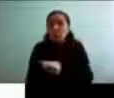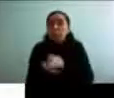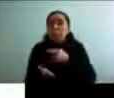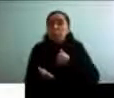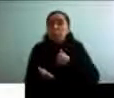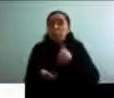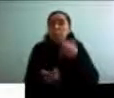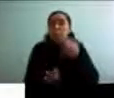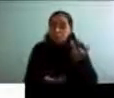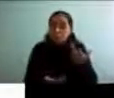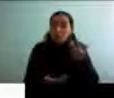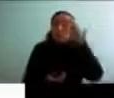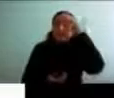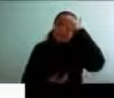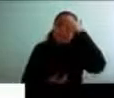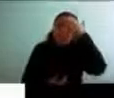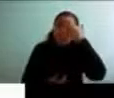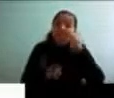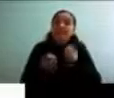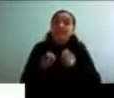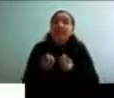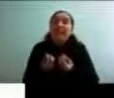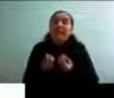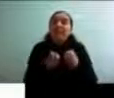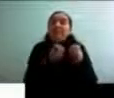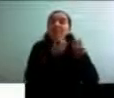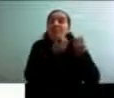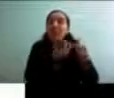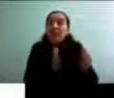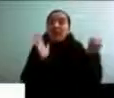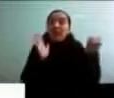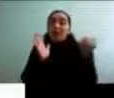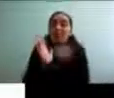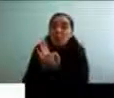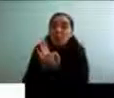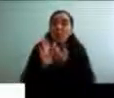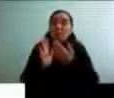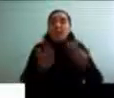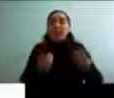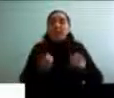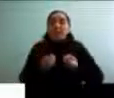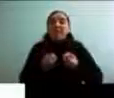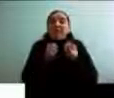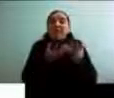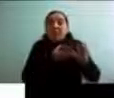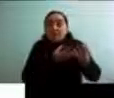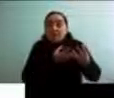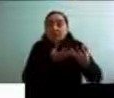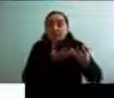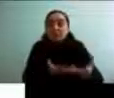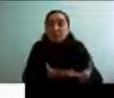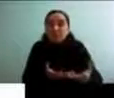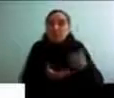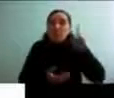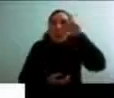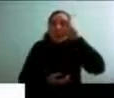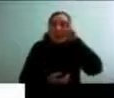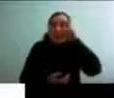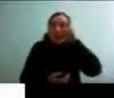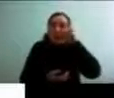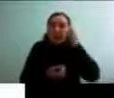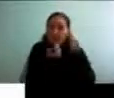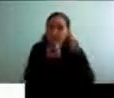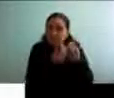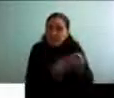preocuparse de dejar algo, de dejar una huella, de dejar un legado, de dejar un recuerdo, en fin.